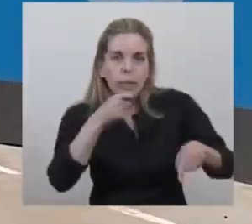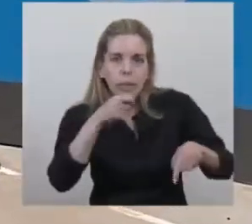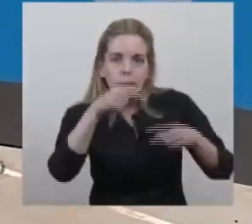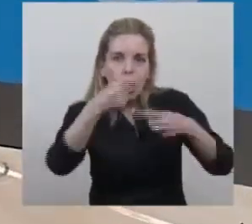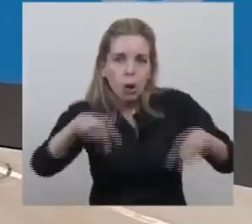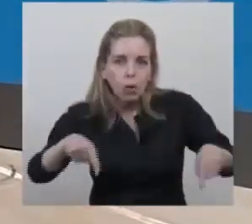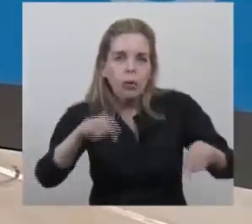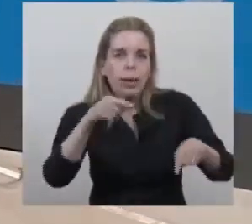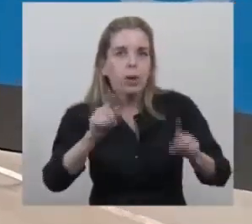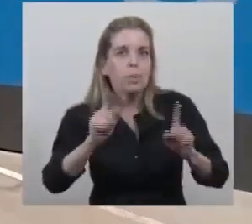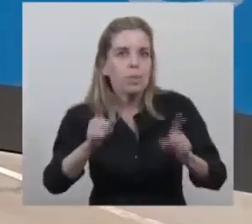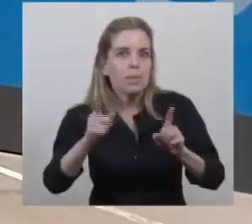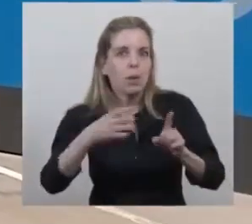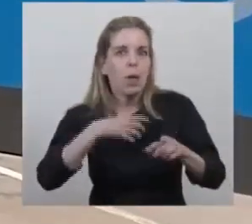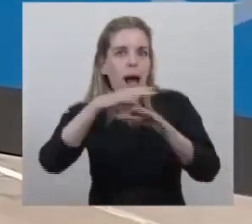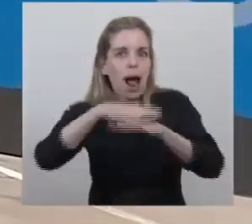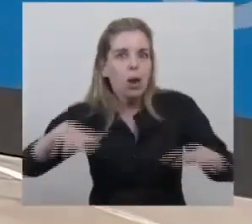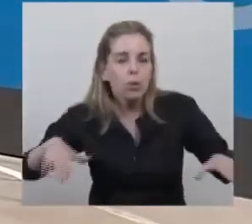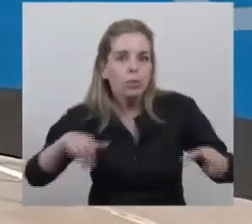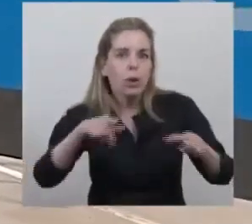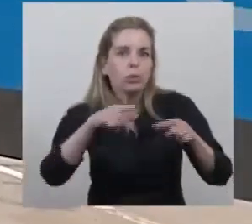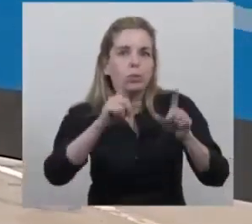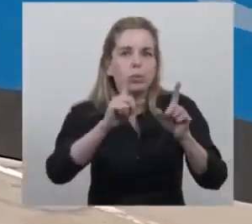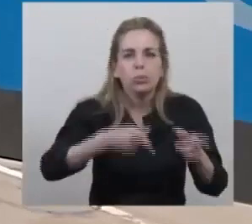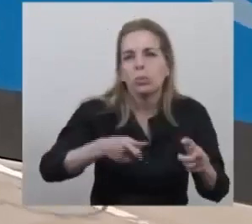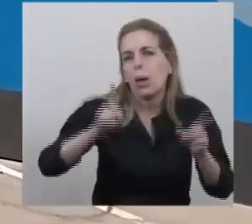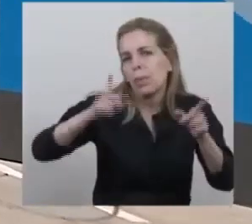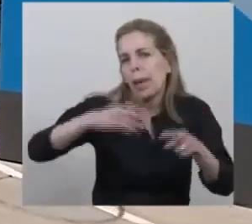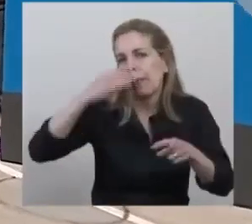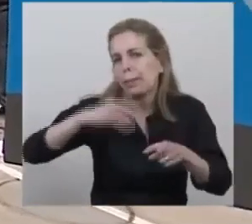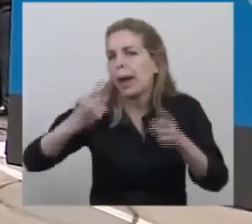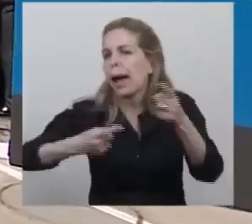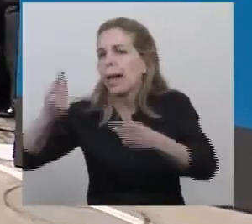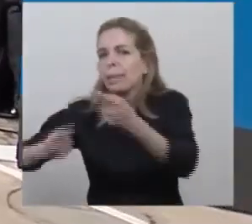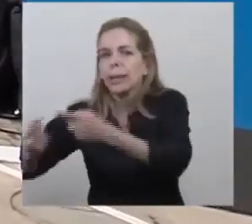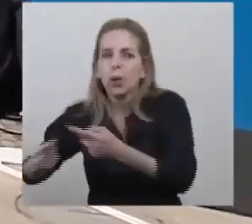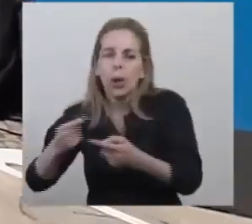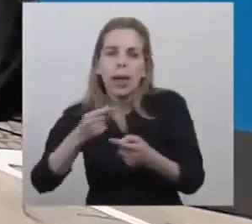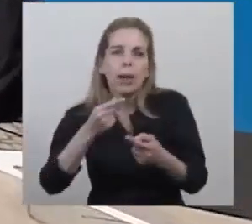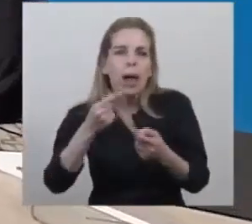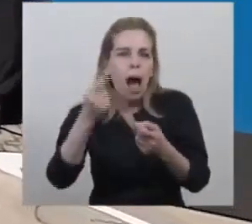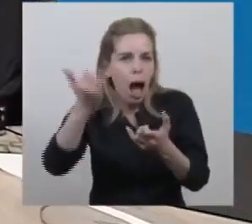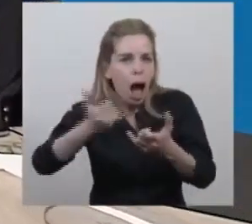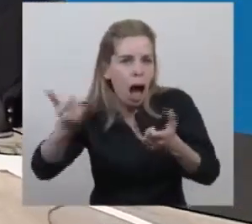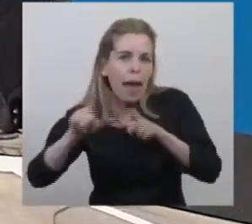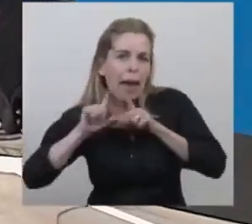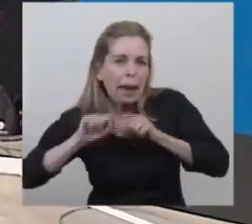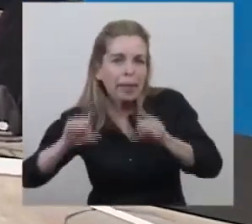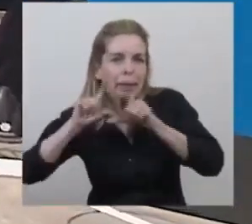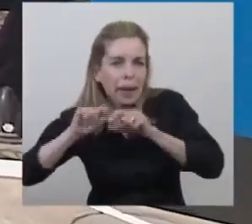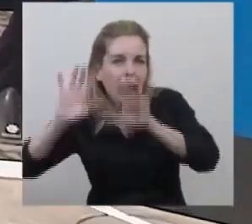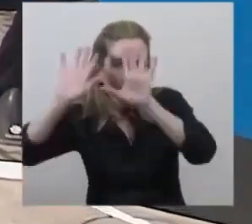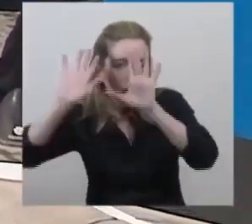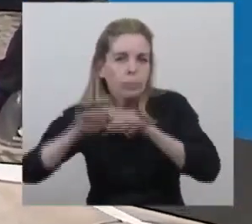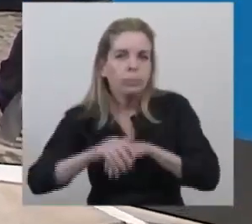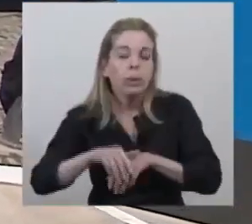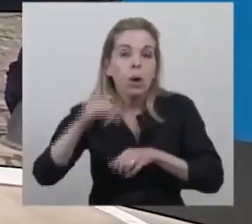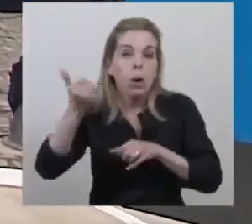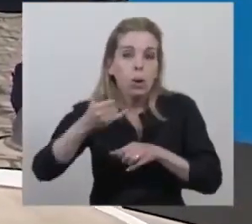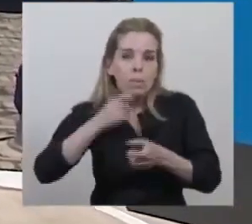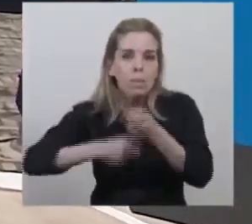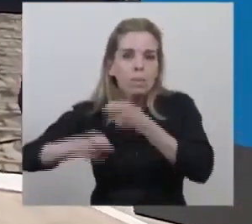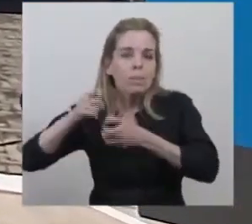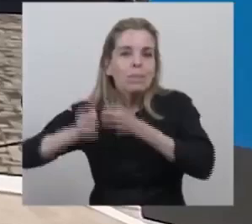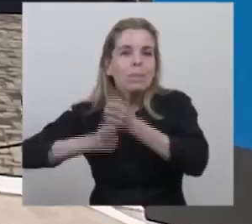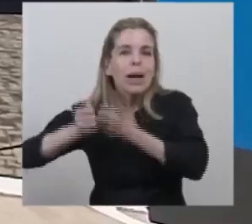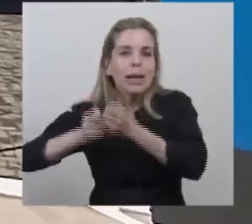algunos, medios de comunicación, opinólogos, siempre quieren leer mal. Cuando pasa esto con una empresa privada,